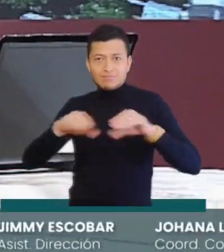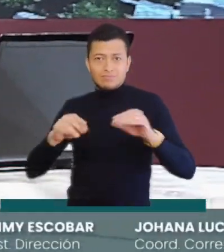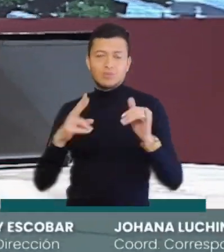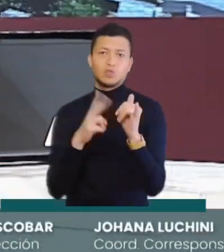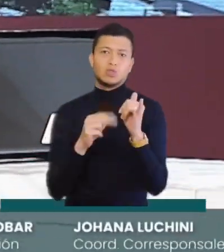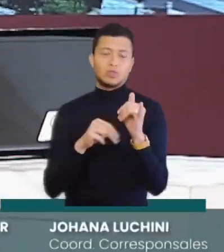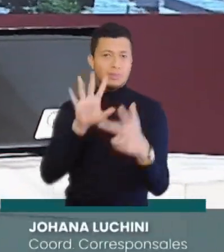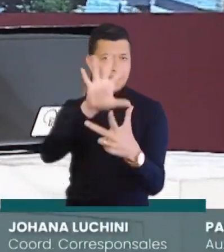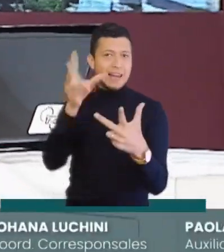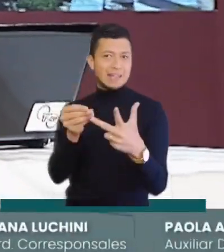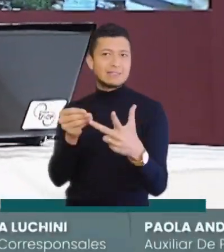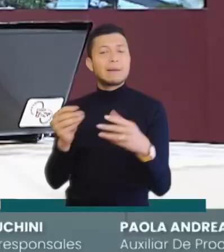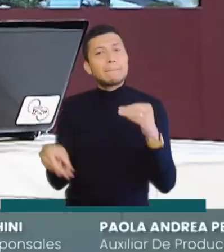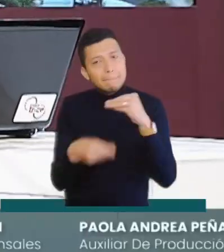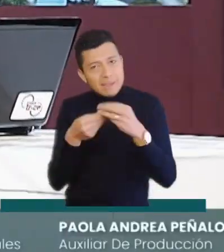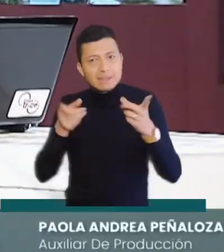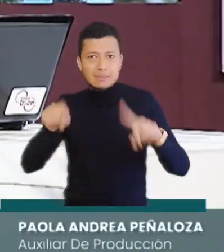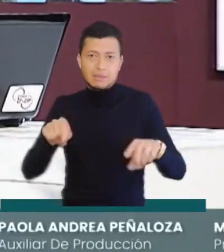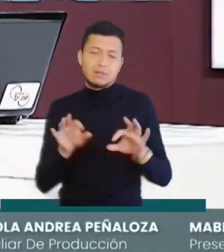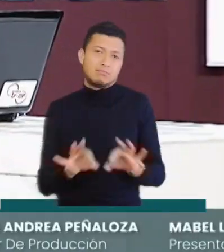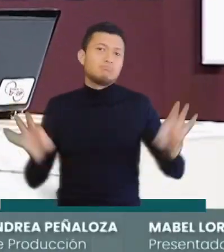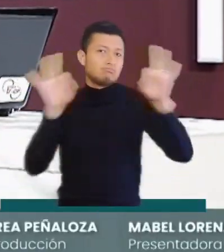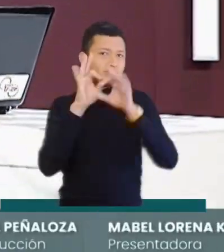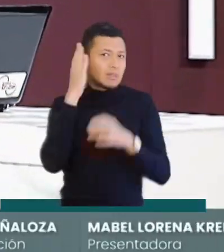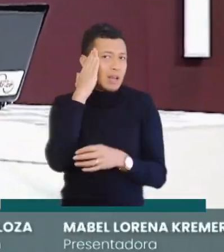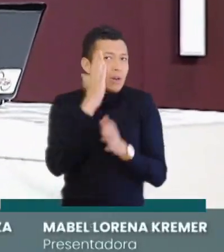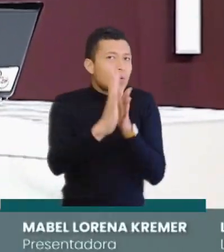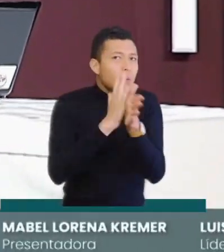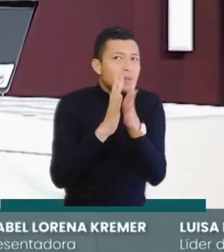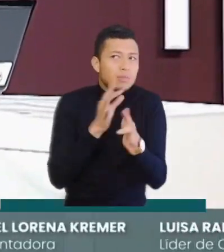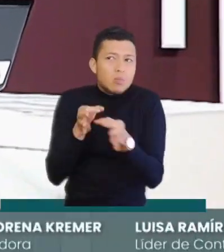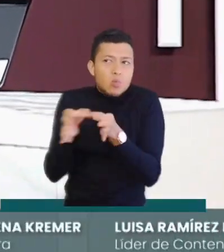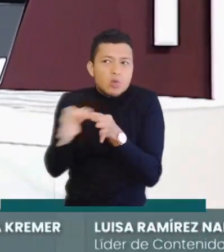¡Gracias! ¡Gracias!